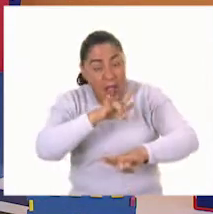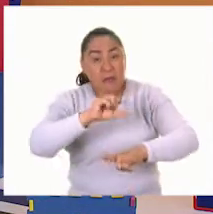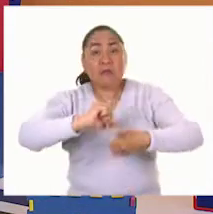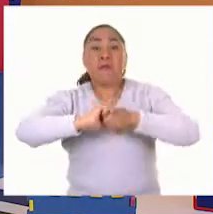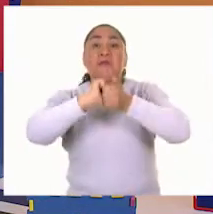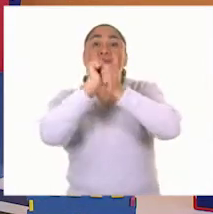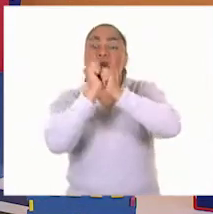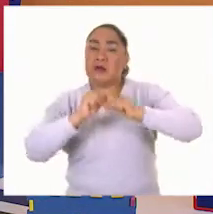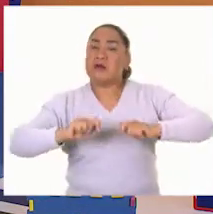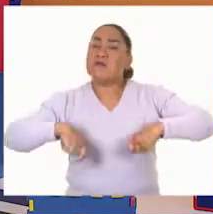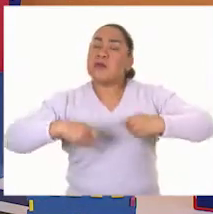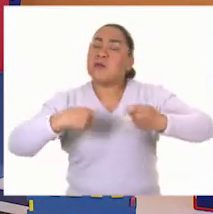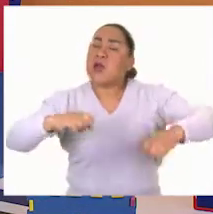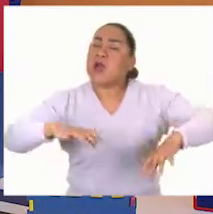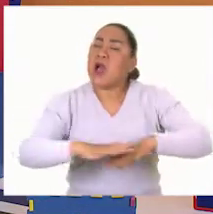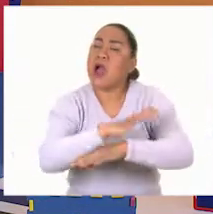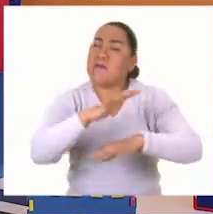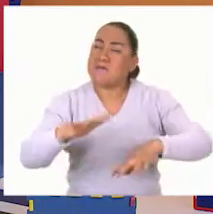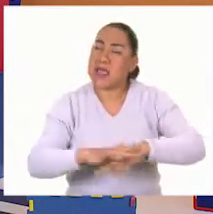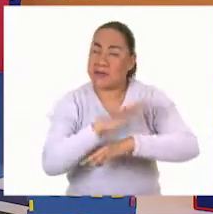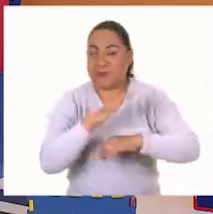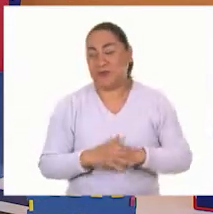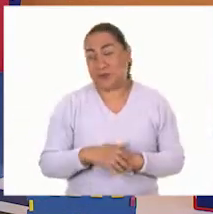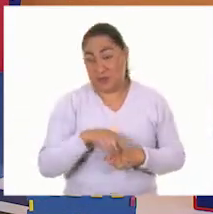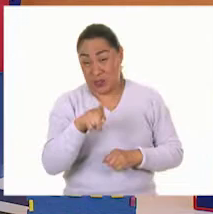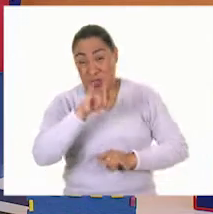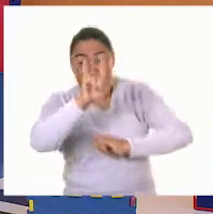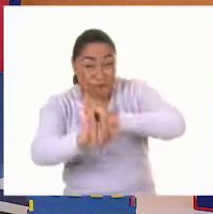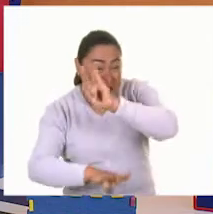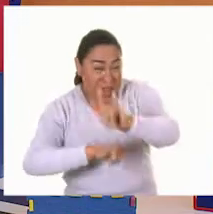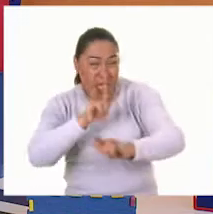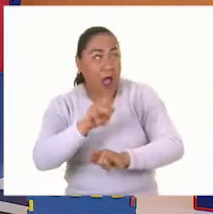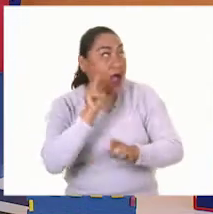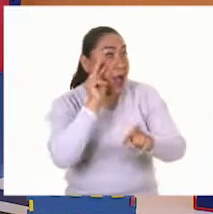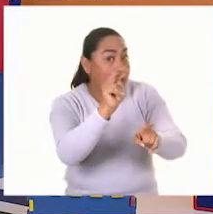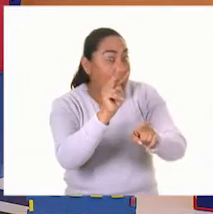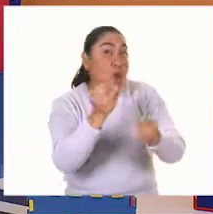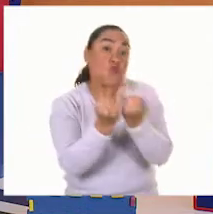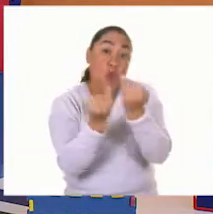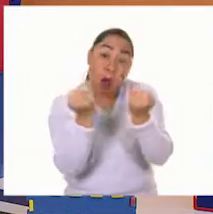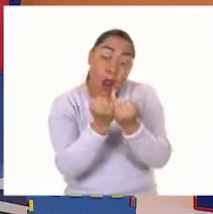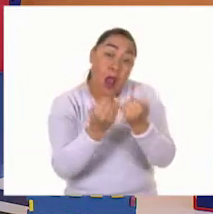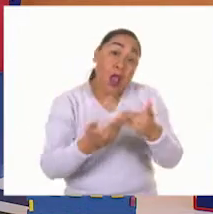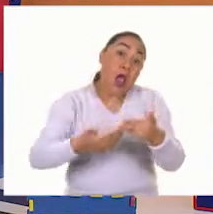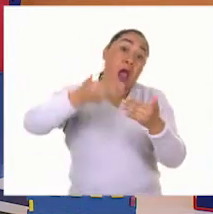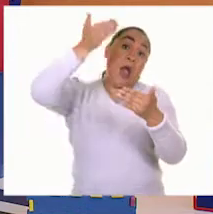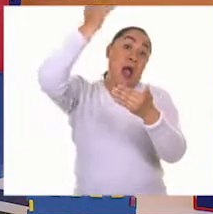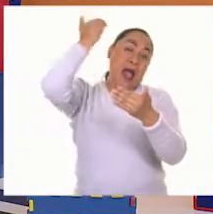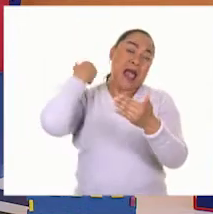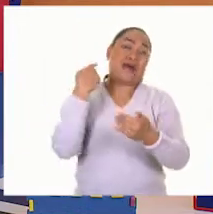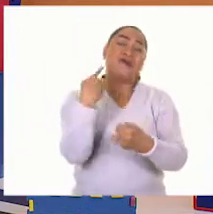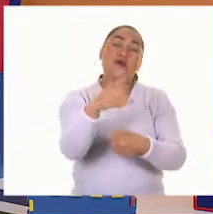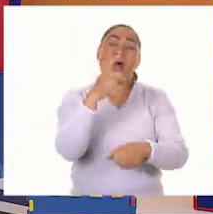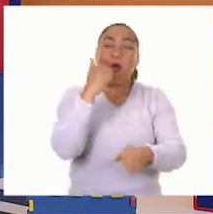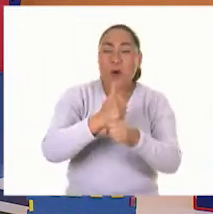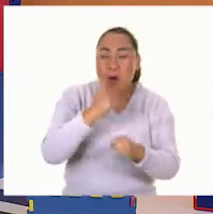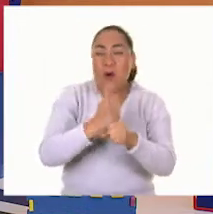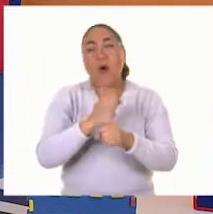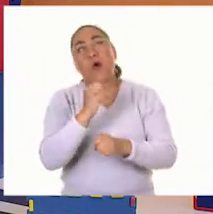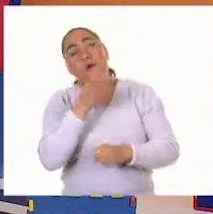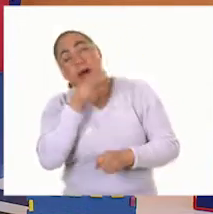tiempo? Y que las ferias que ustedes conocen no son las mismas ferias que conocían sus abuelitos o sus papás.